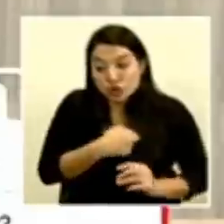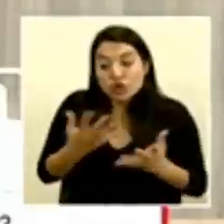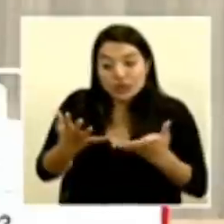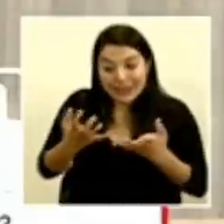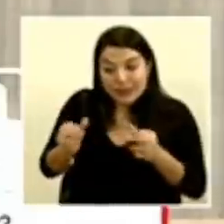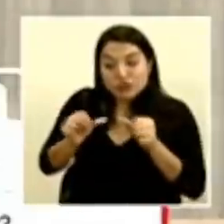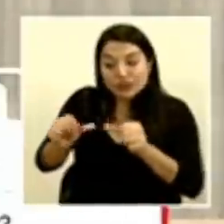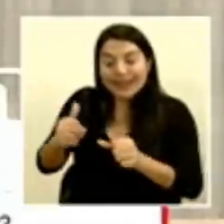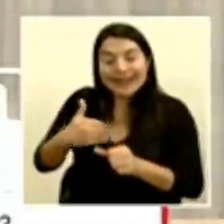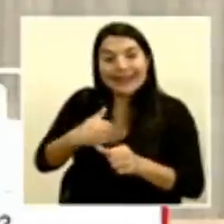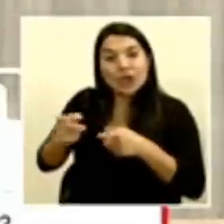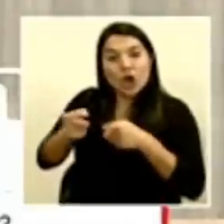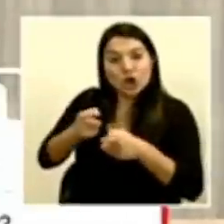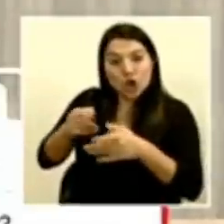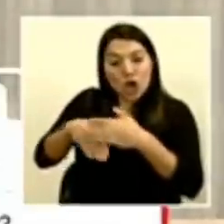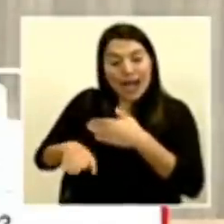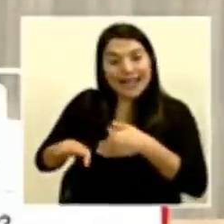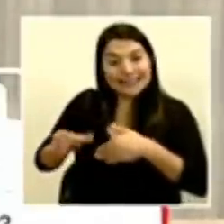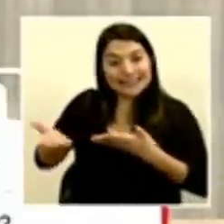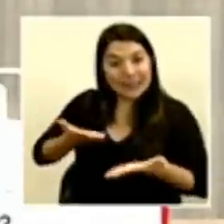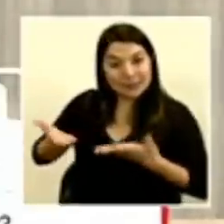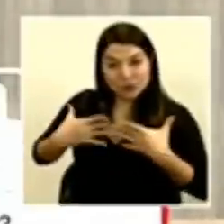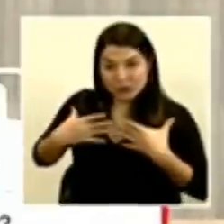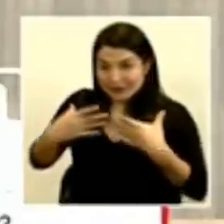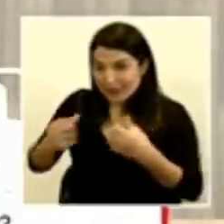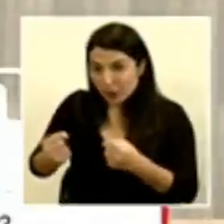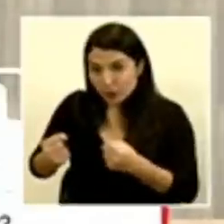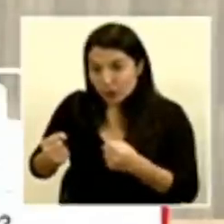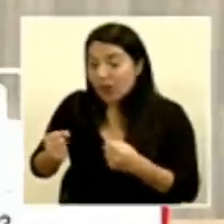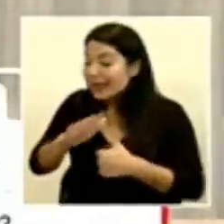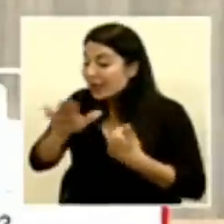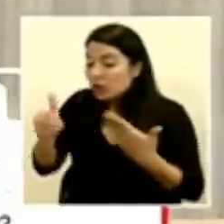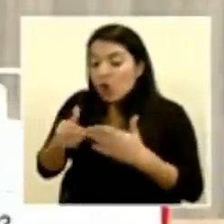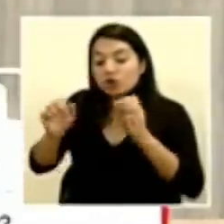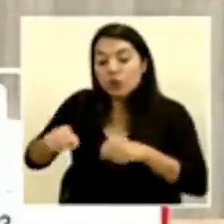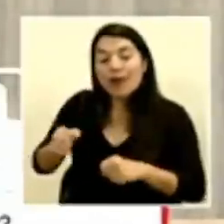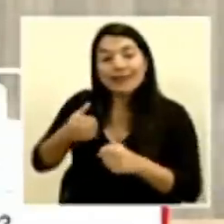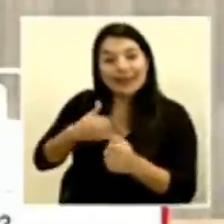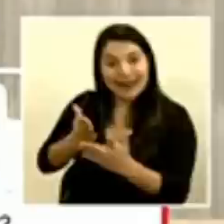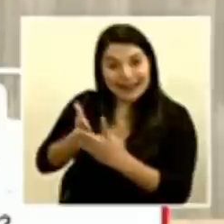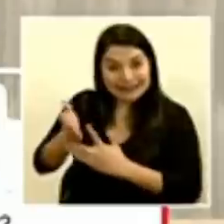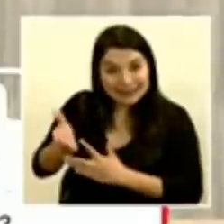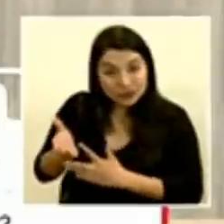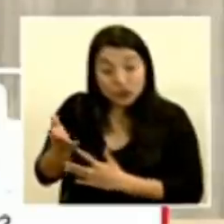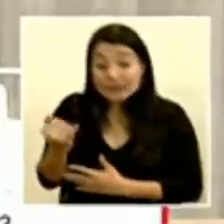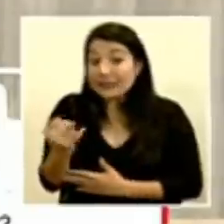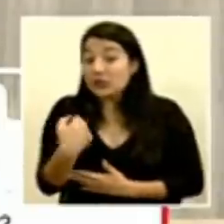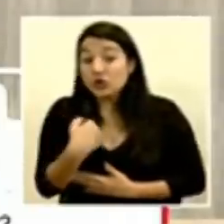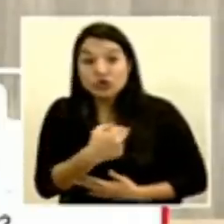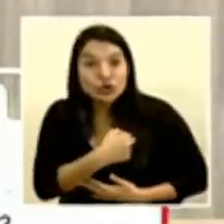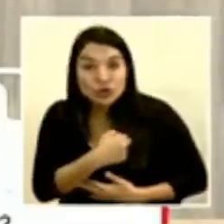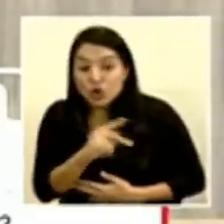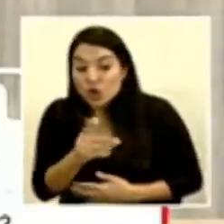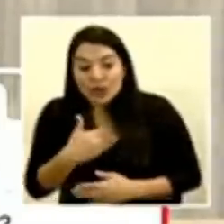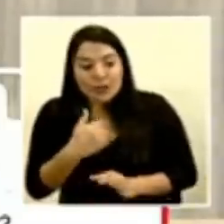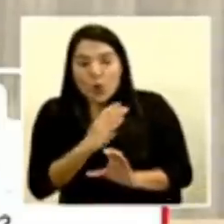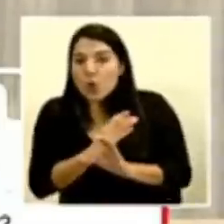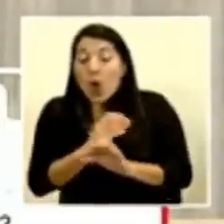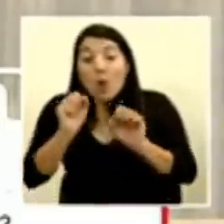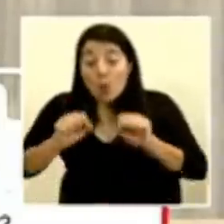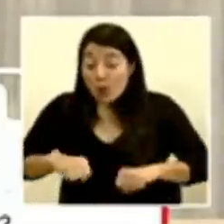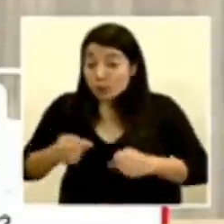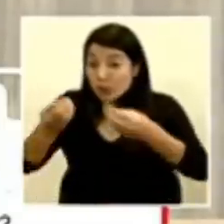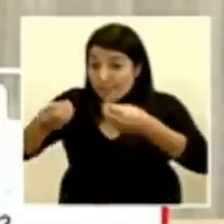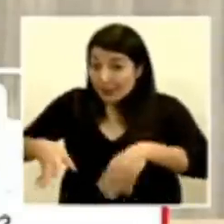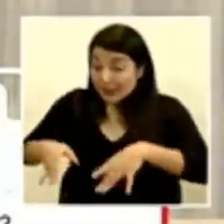unidades de cuidados intensivos. Eso es lo que no queremos y que se nos puede ir de la mano si no actuamos rápidamente. Pero si la